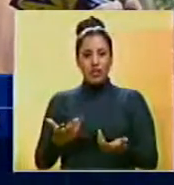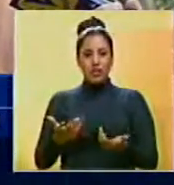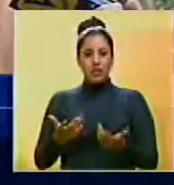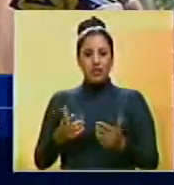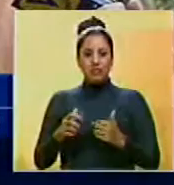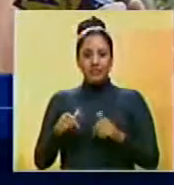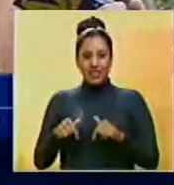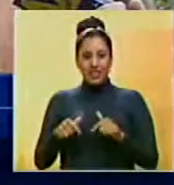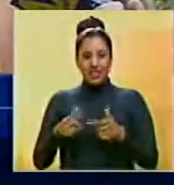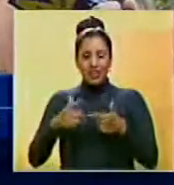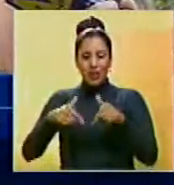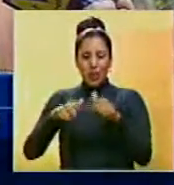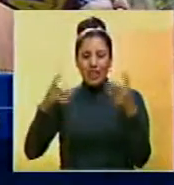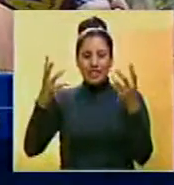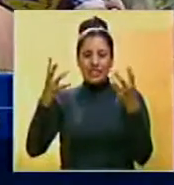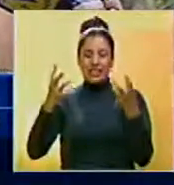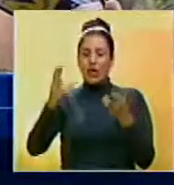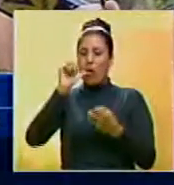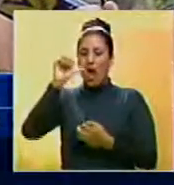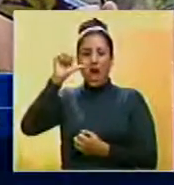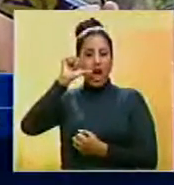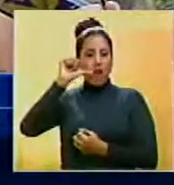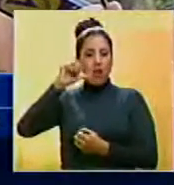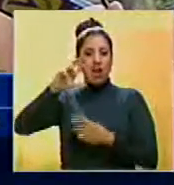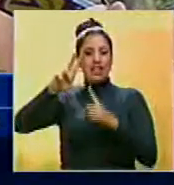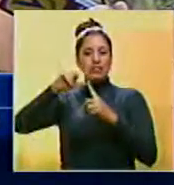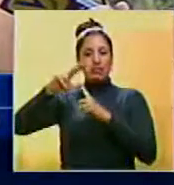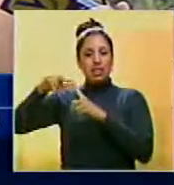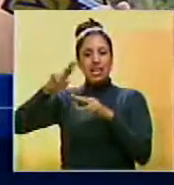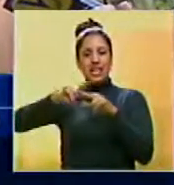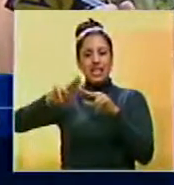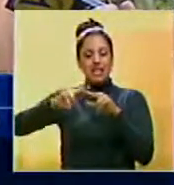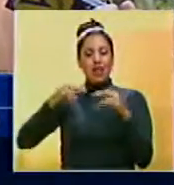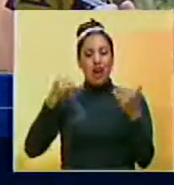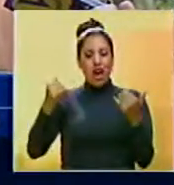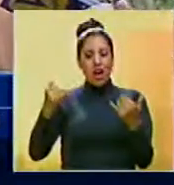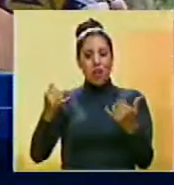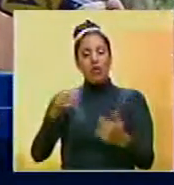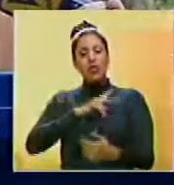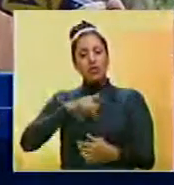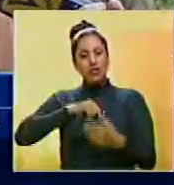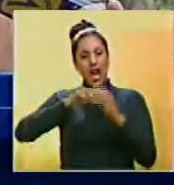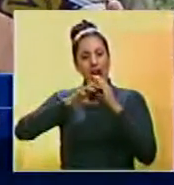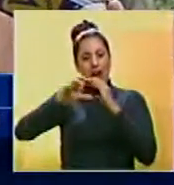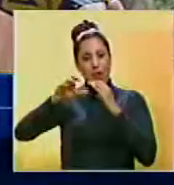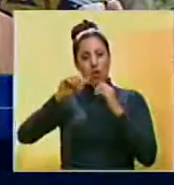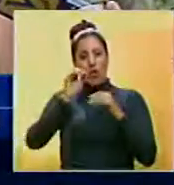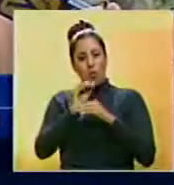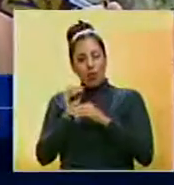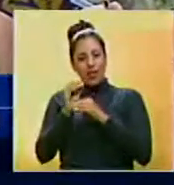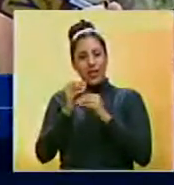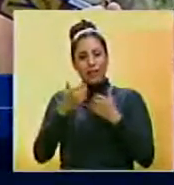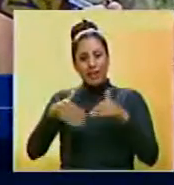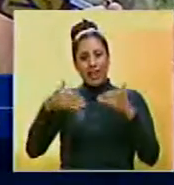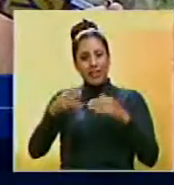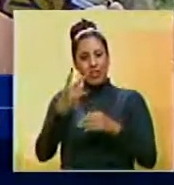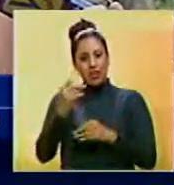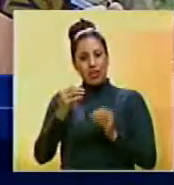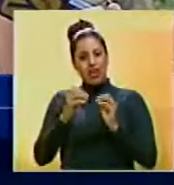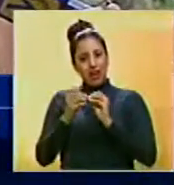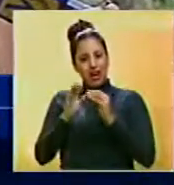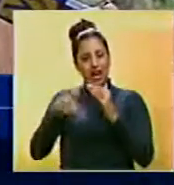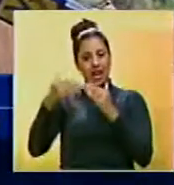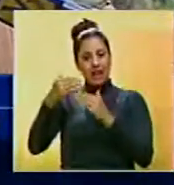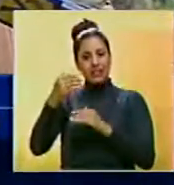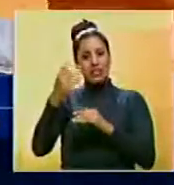en esta sequía y en este fenómeno del niño exige que nuestros acueductos estén completamente herméticos para que el agua no se pierda y nos alcance